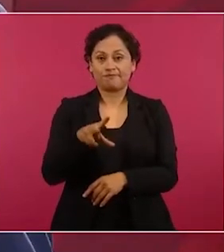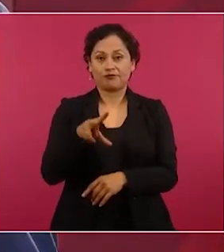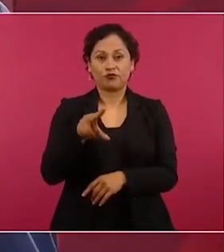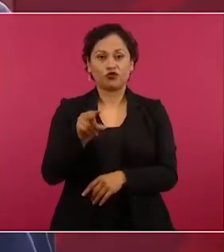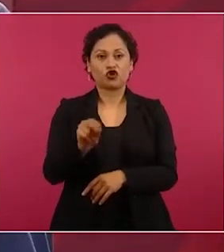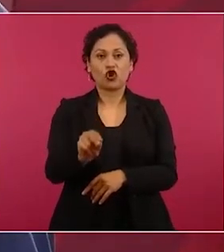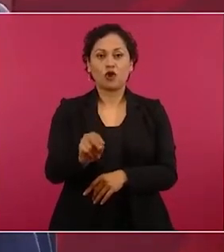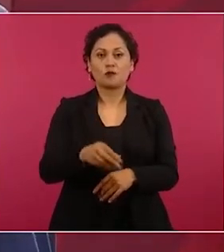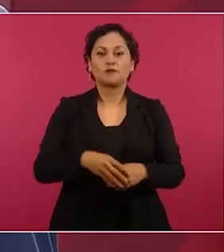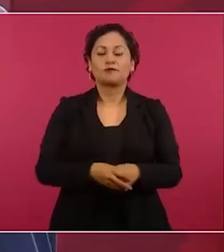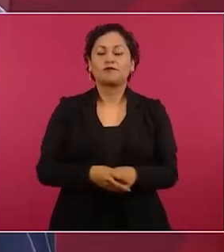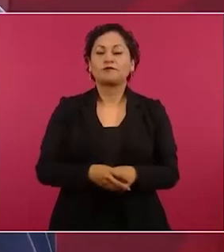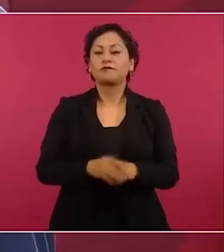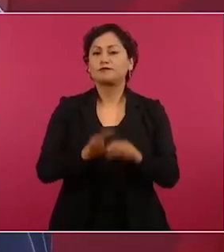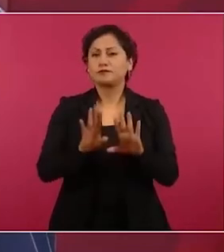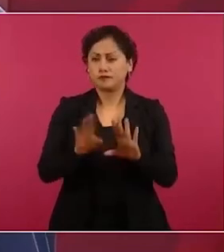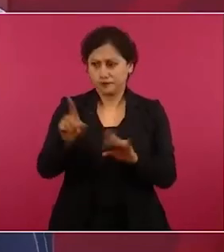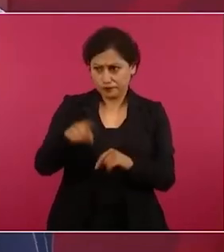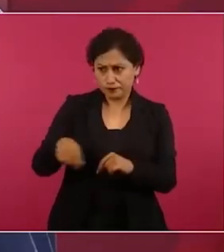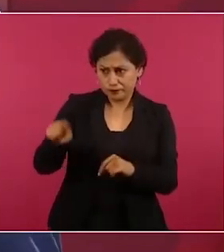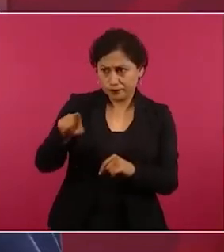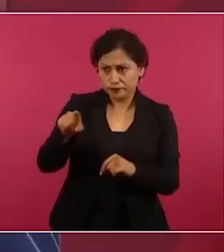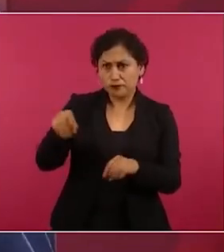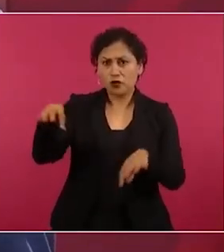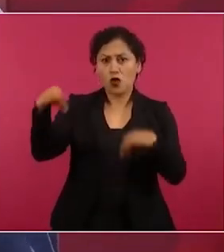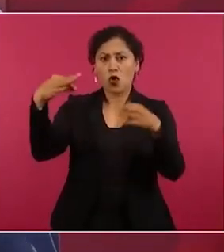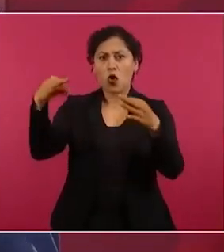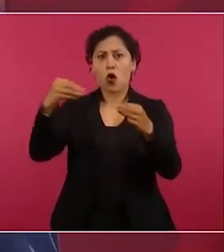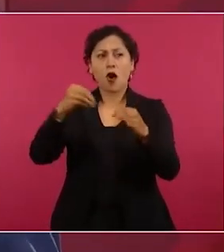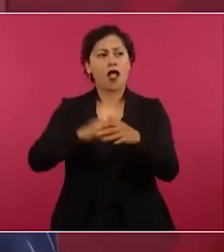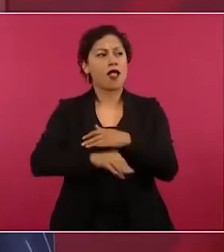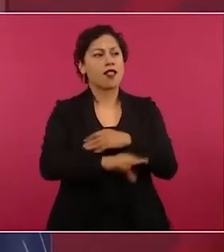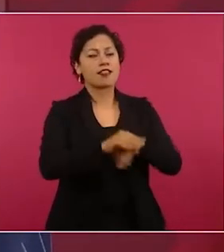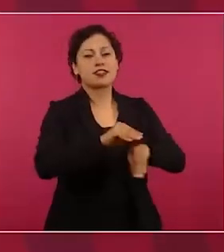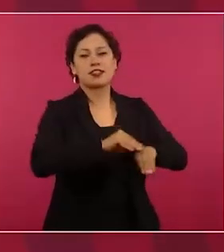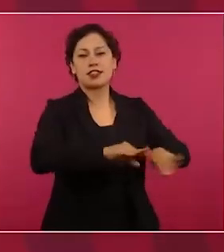Si lo hicieron con ese fin están mal